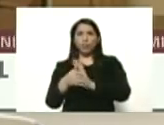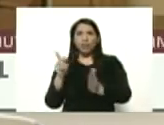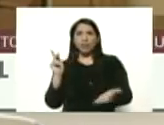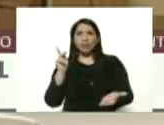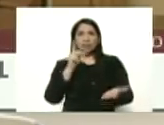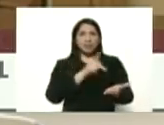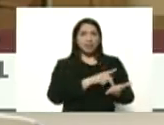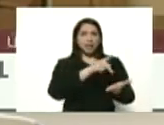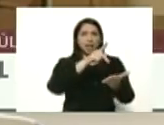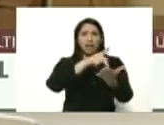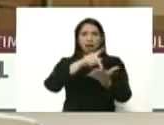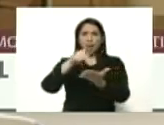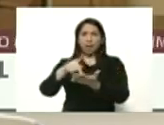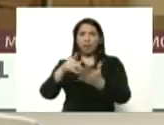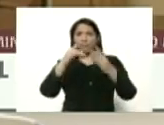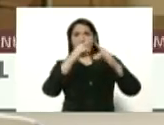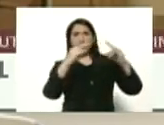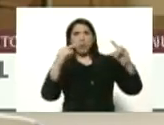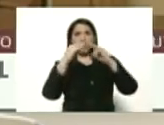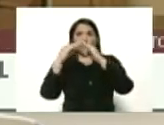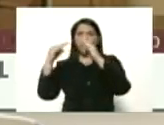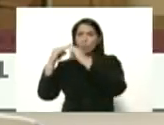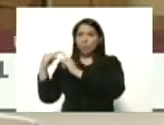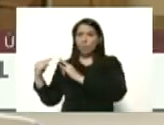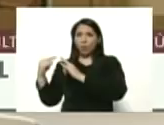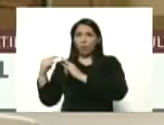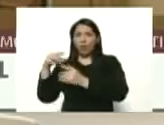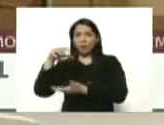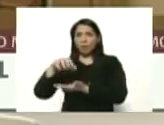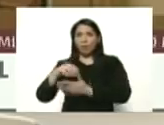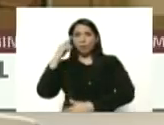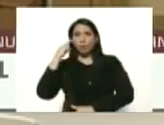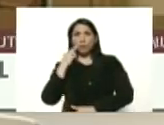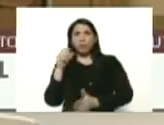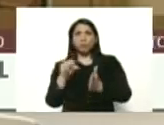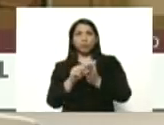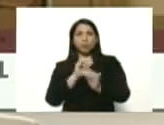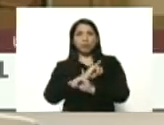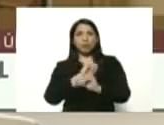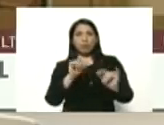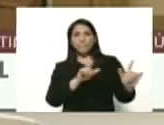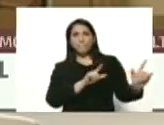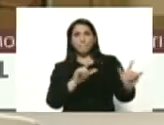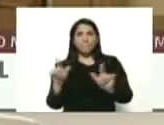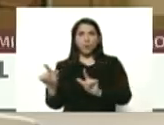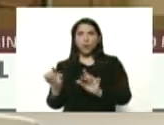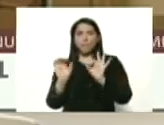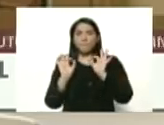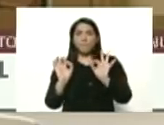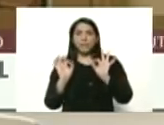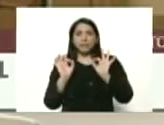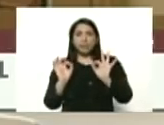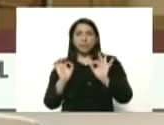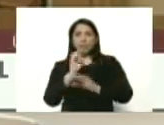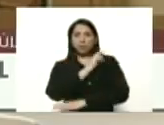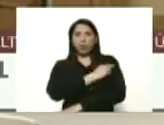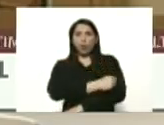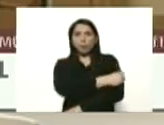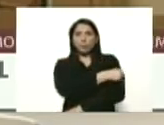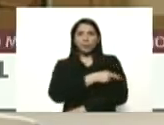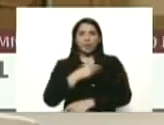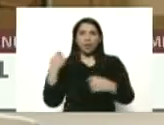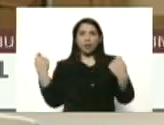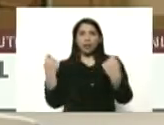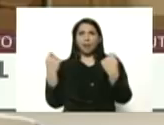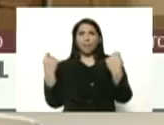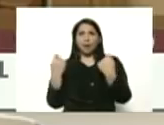especializadas a Santa Elena de Guairén donde también ya instalamos especialmente un hospital de campaña